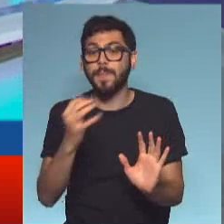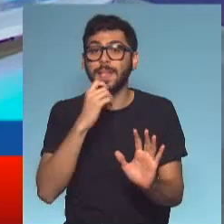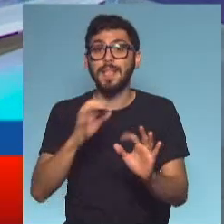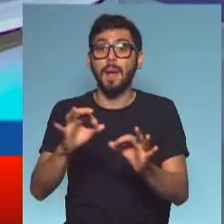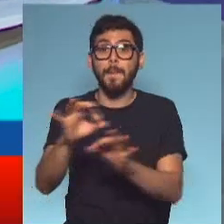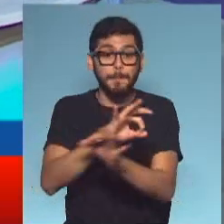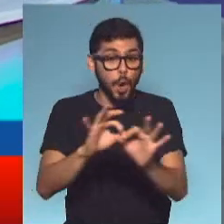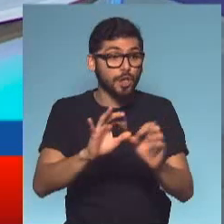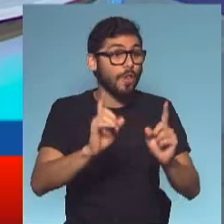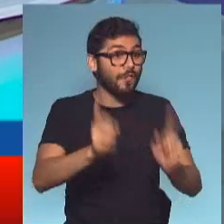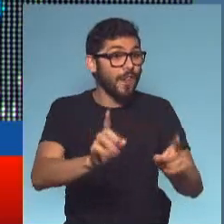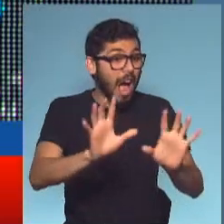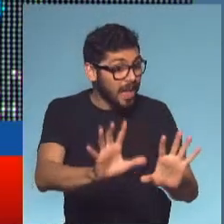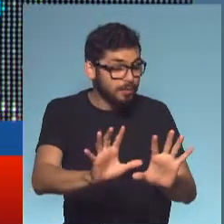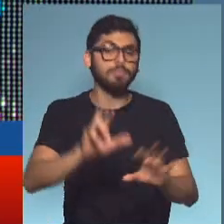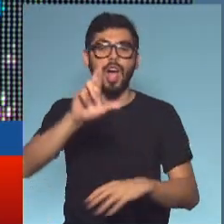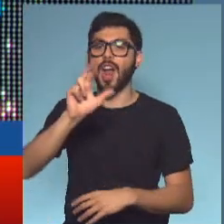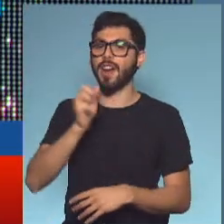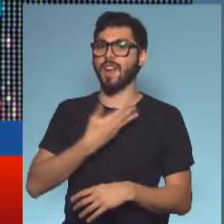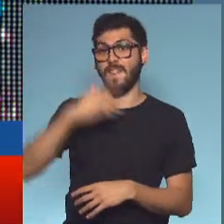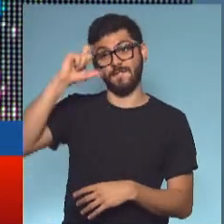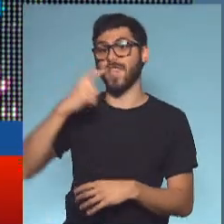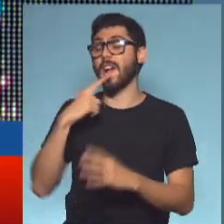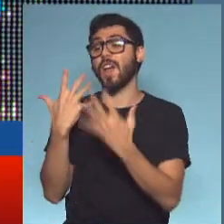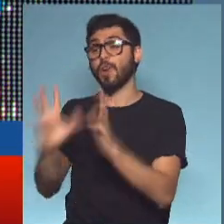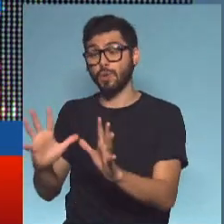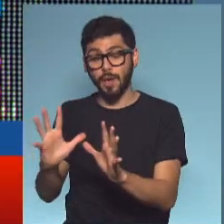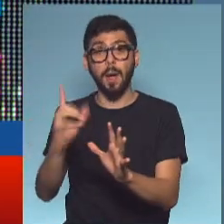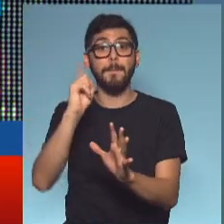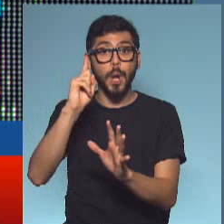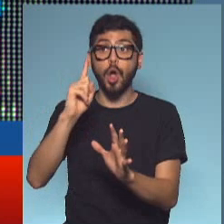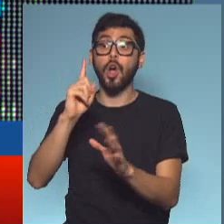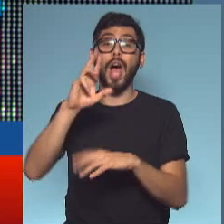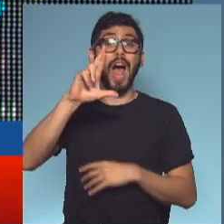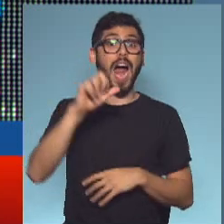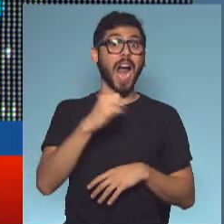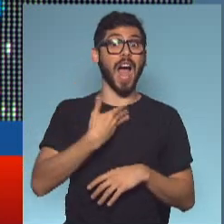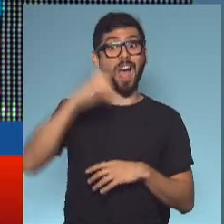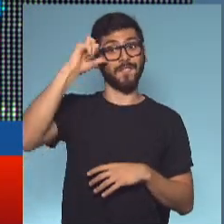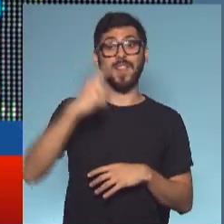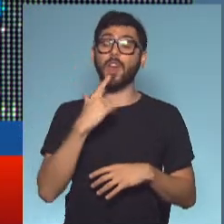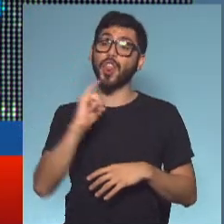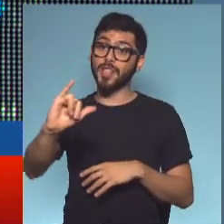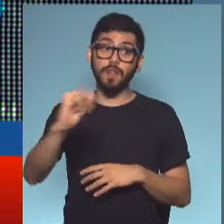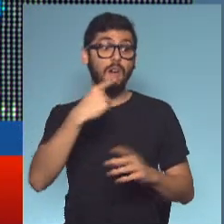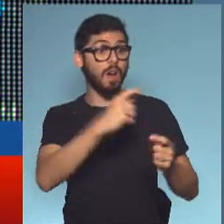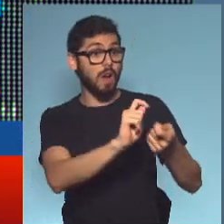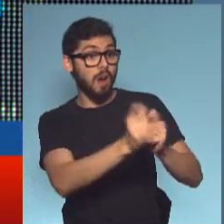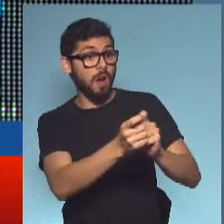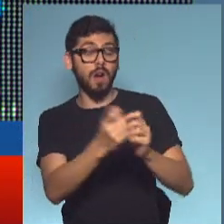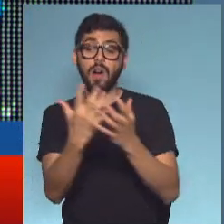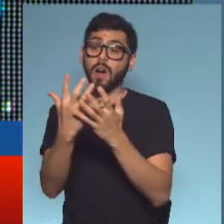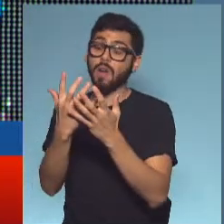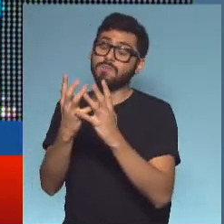adelante, tal cual está, Rafeca se baja. Está bien. Y si esto que hizo Rafeca obliga a que se cambie el proyecto,